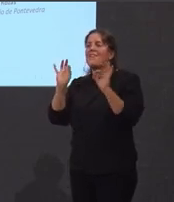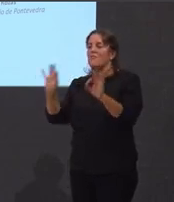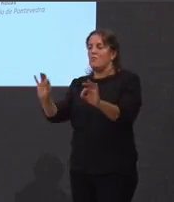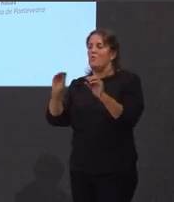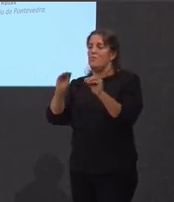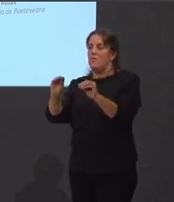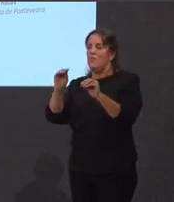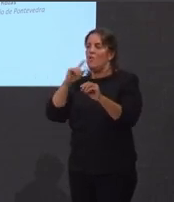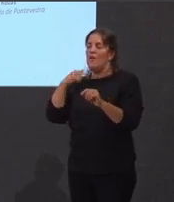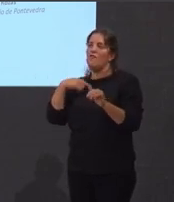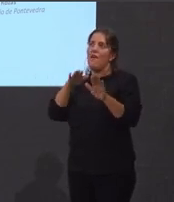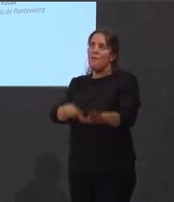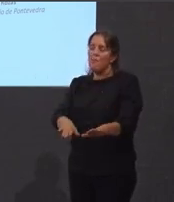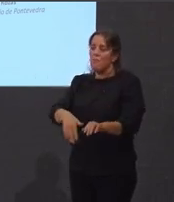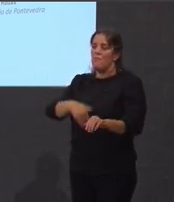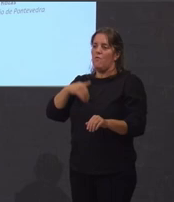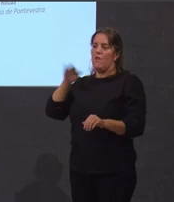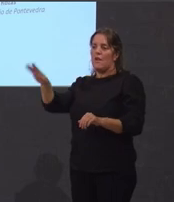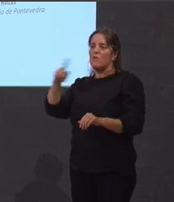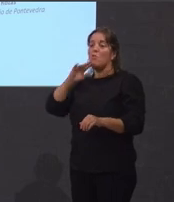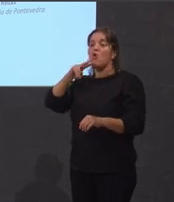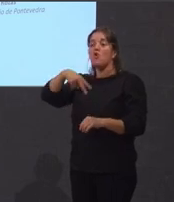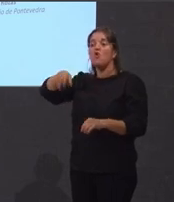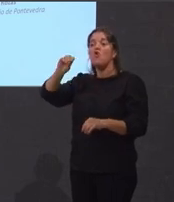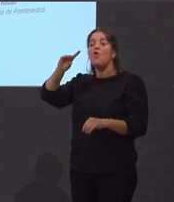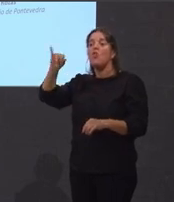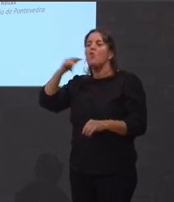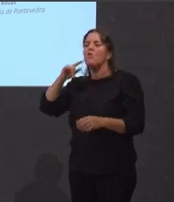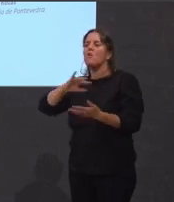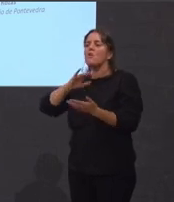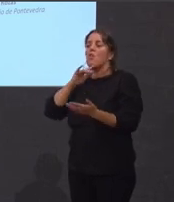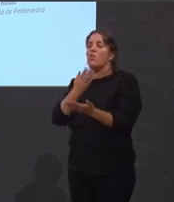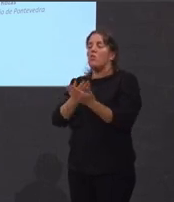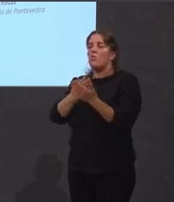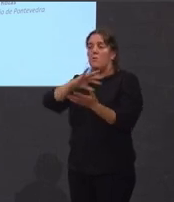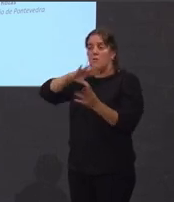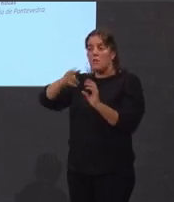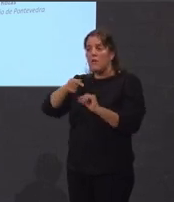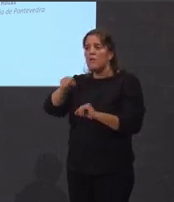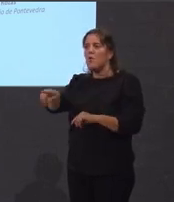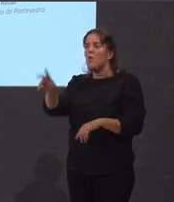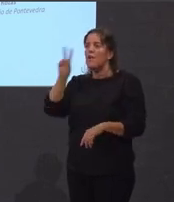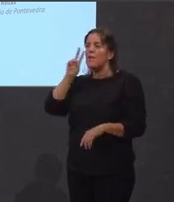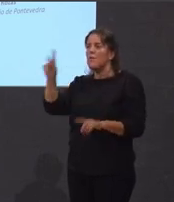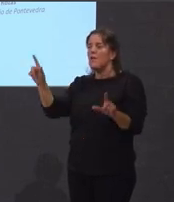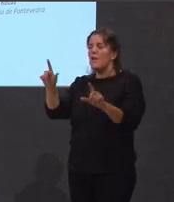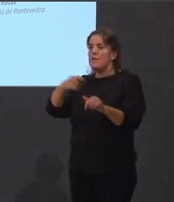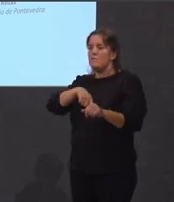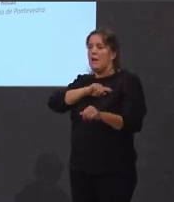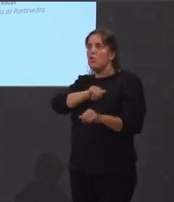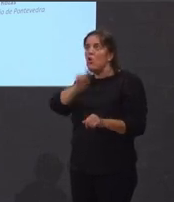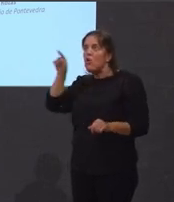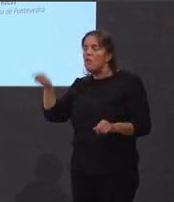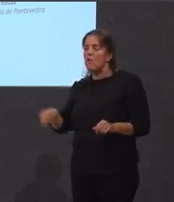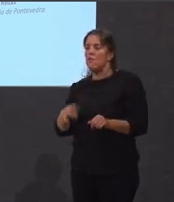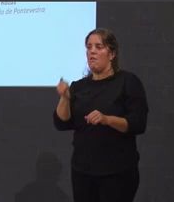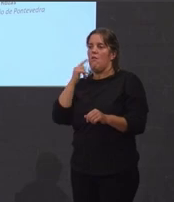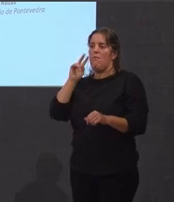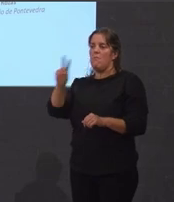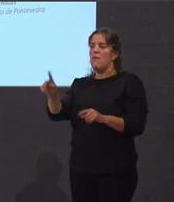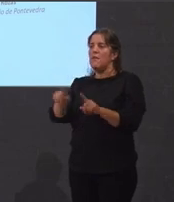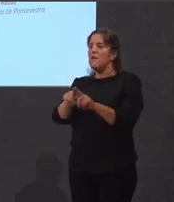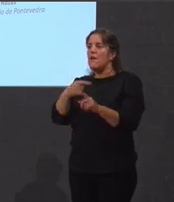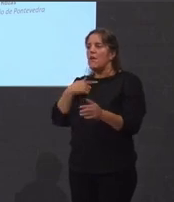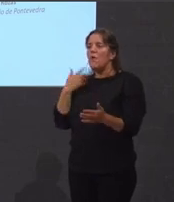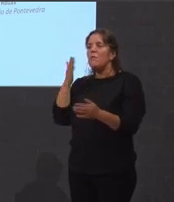O nodo ese documentario que estivo tan presente ante os ollos dos españois foi o que unha e outra vez plantexou esa